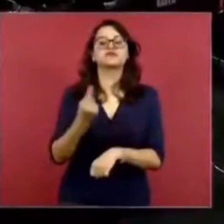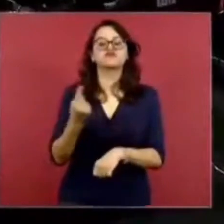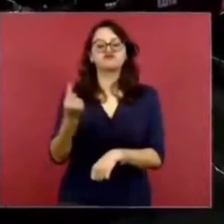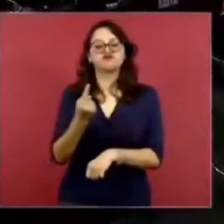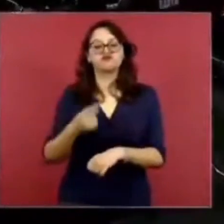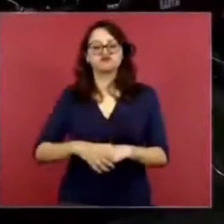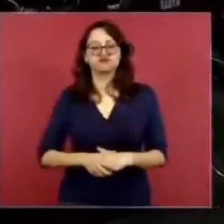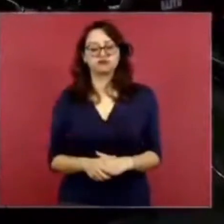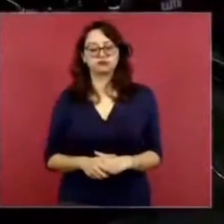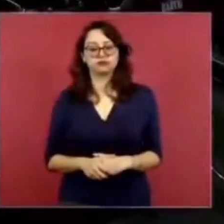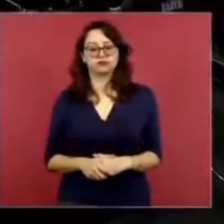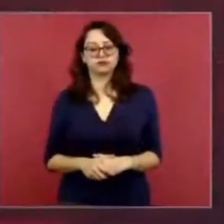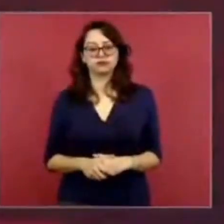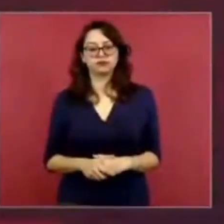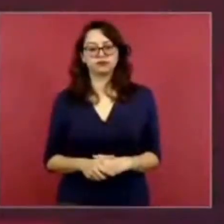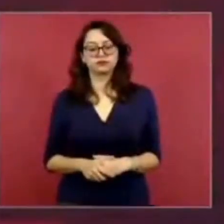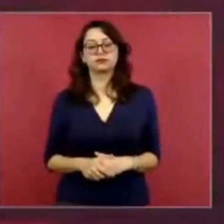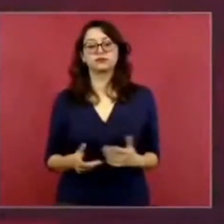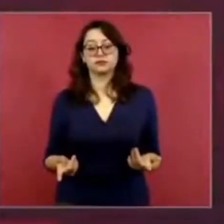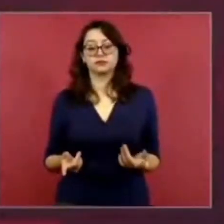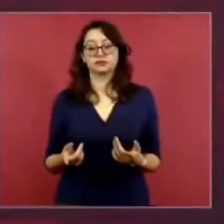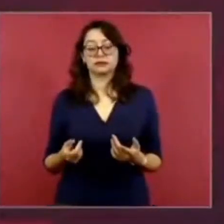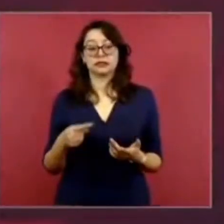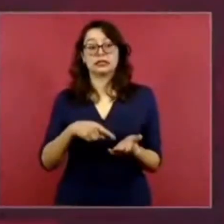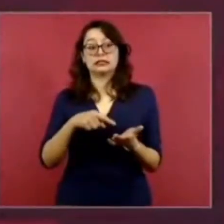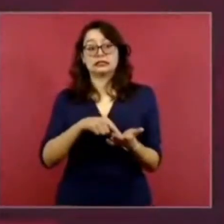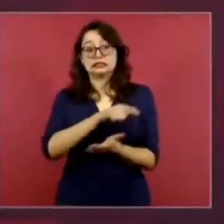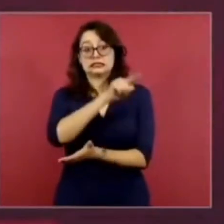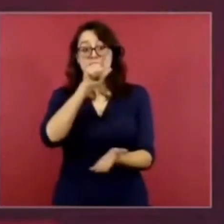Primero, que no hay aumento de impuestos.